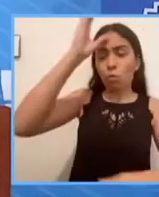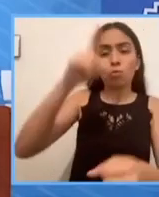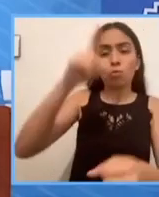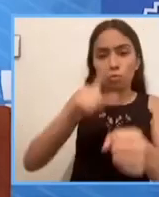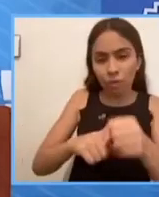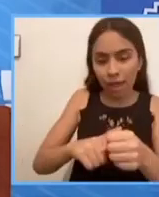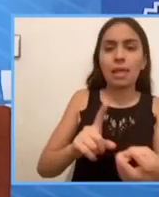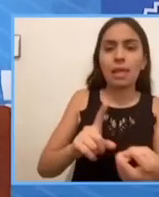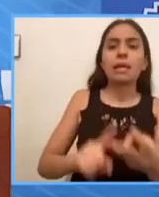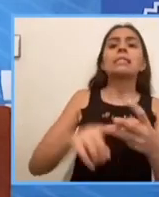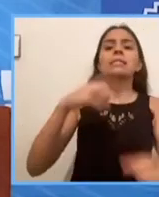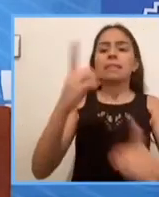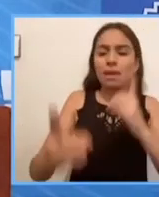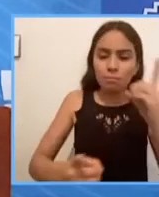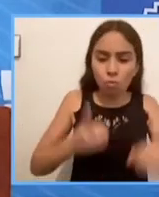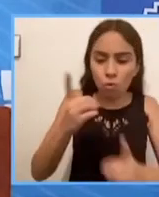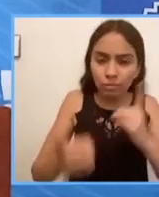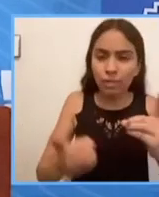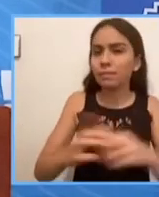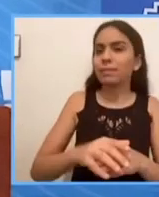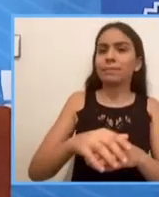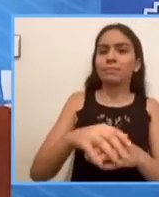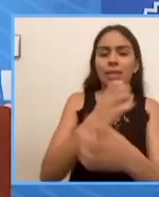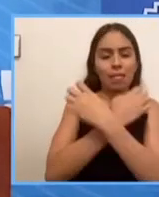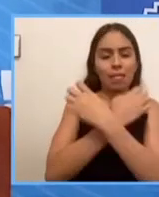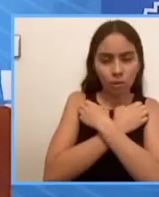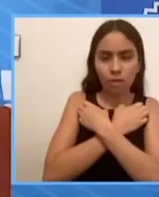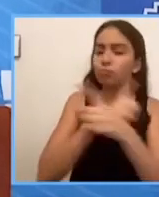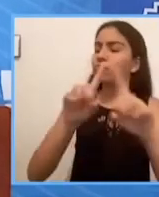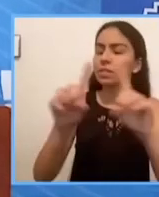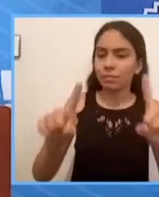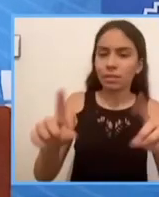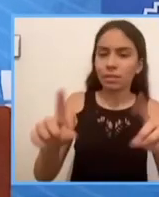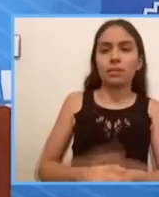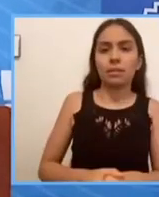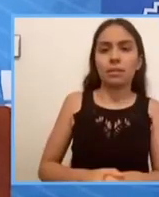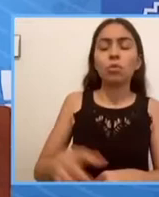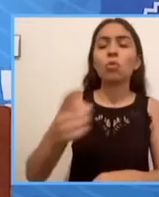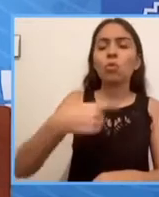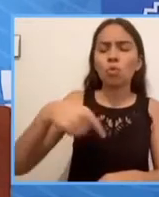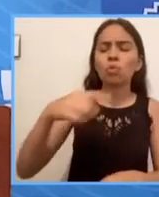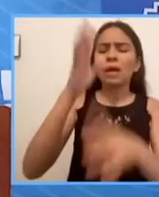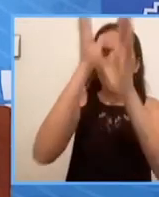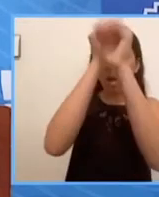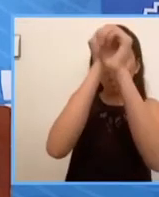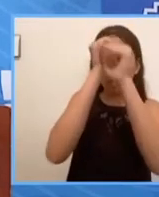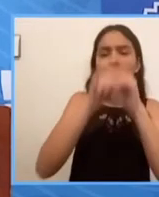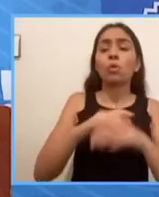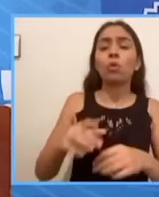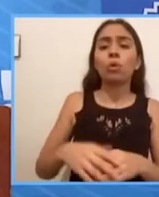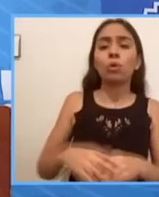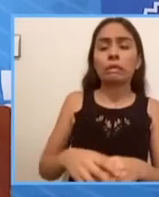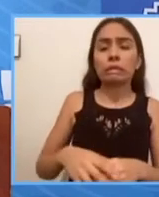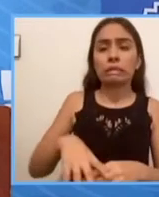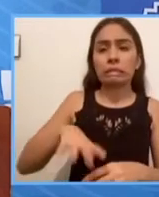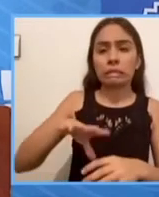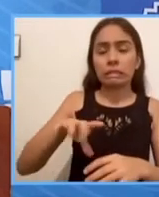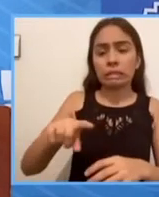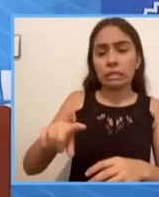Hemos llegado a un acuerdo de reforzar la coordinación y la comunicación.